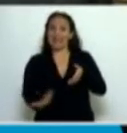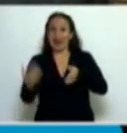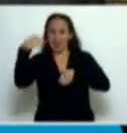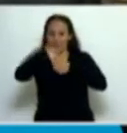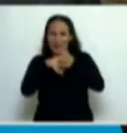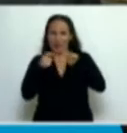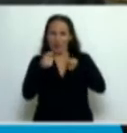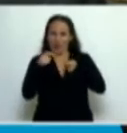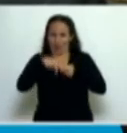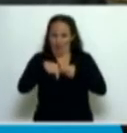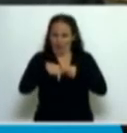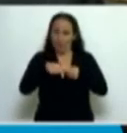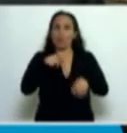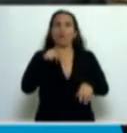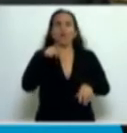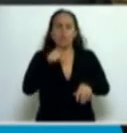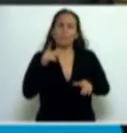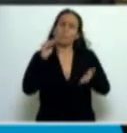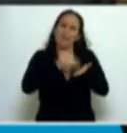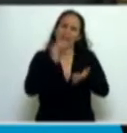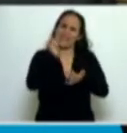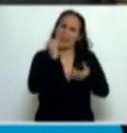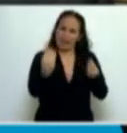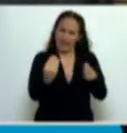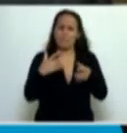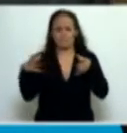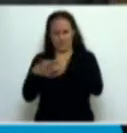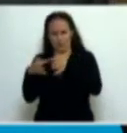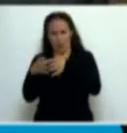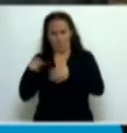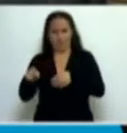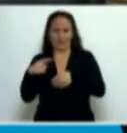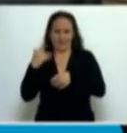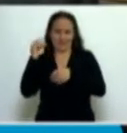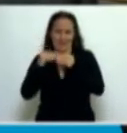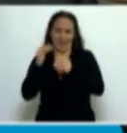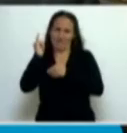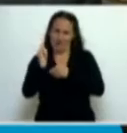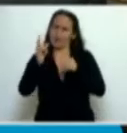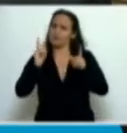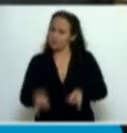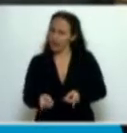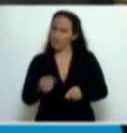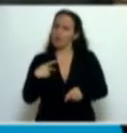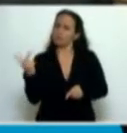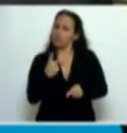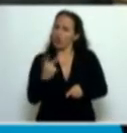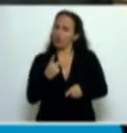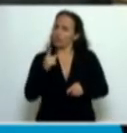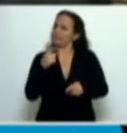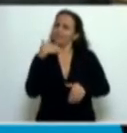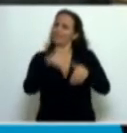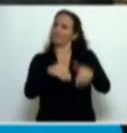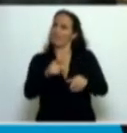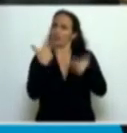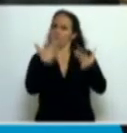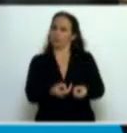estos fundamentos y los que va a agregar mi compañera de bloque, Compromiso Federal se va a oponer a la aprobación de este proyecto. Muchas gracias,